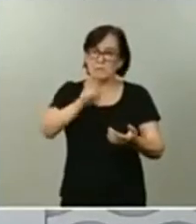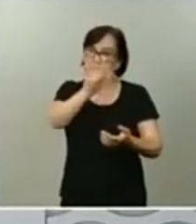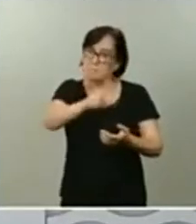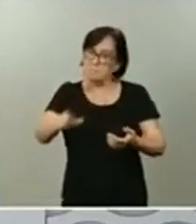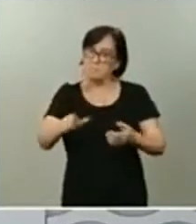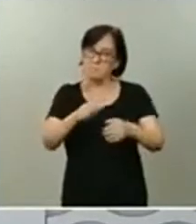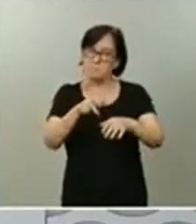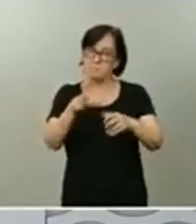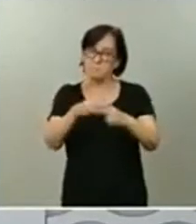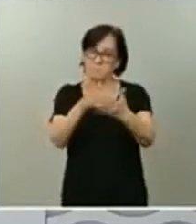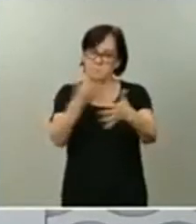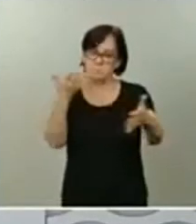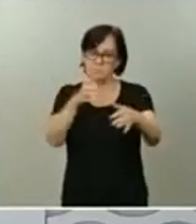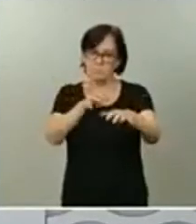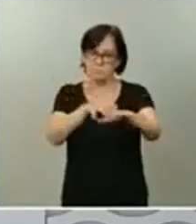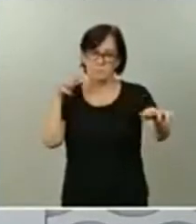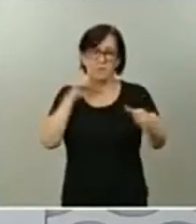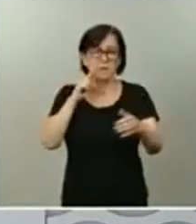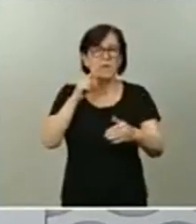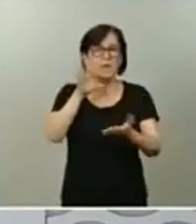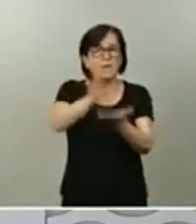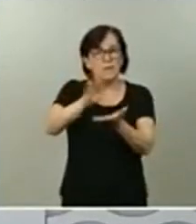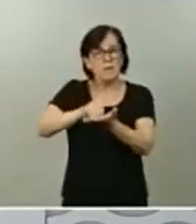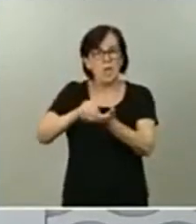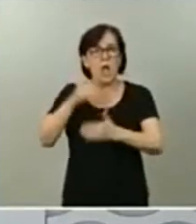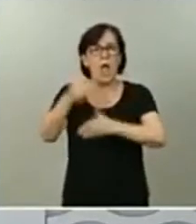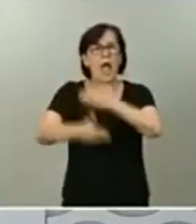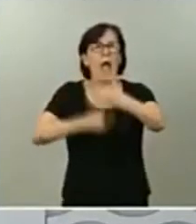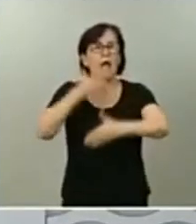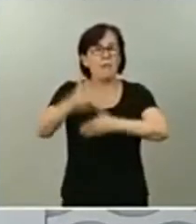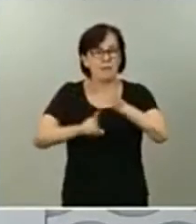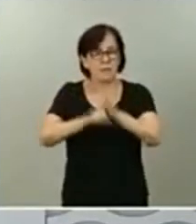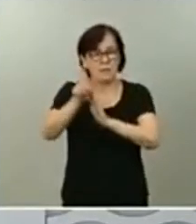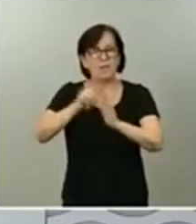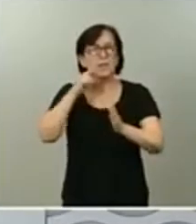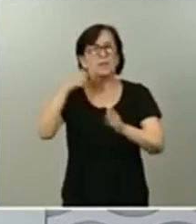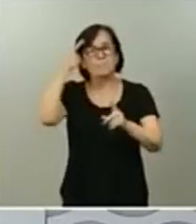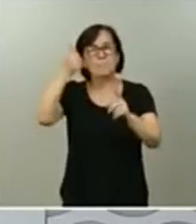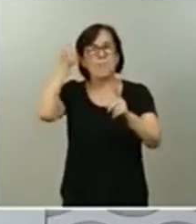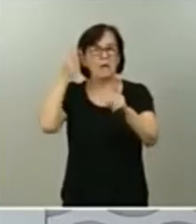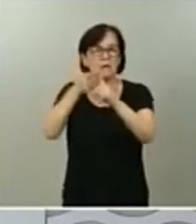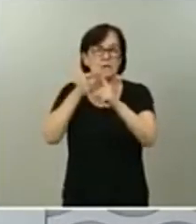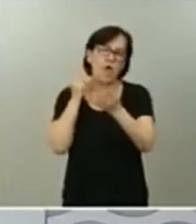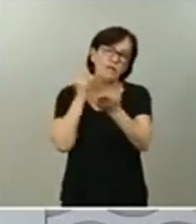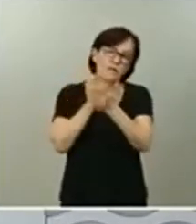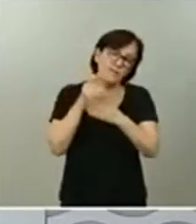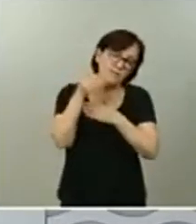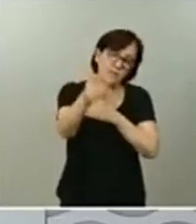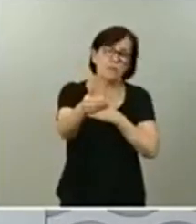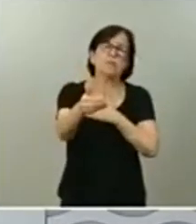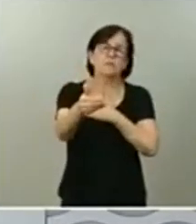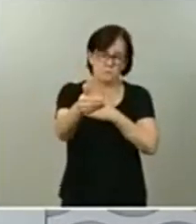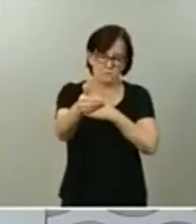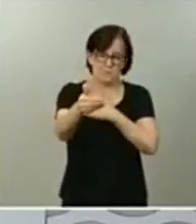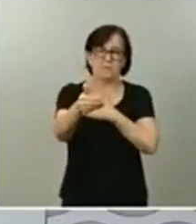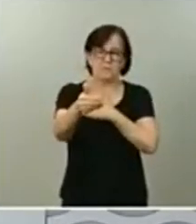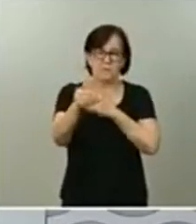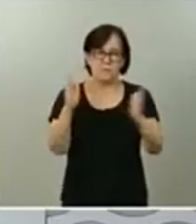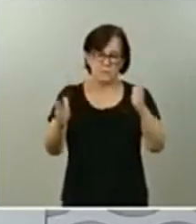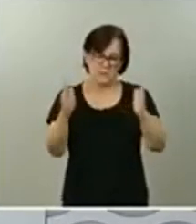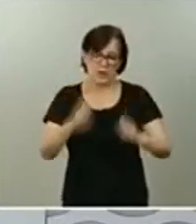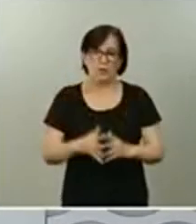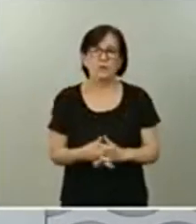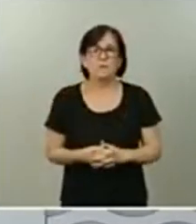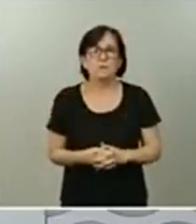recopilando esos avances, pero sobre todo los desafíos a los que nos enfrentamos en el próximo periodo. El